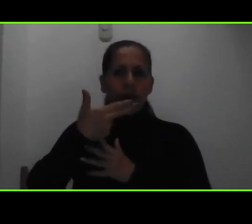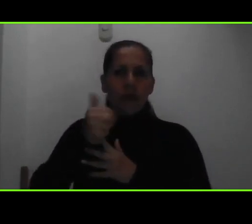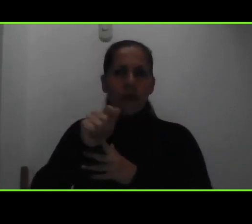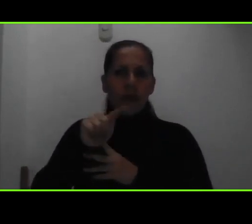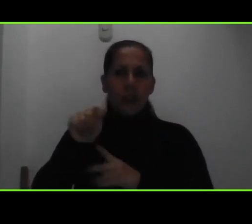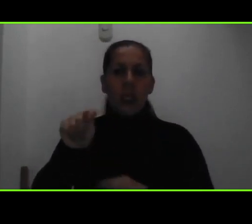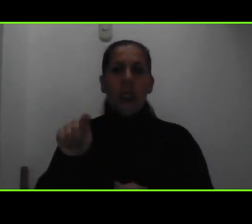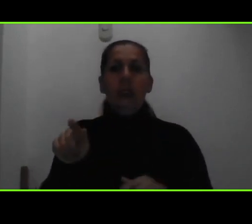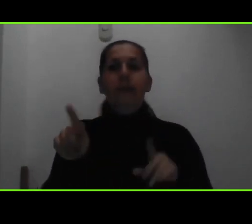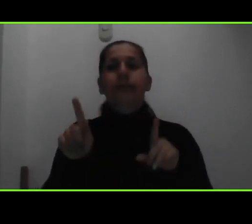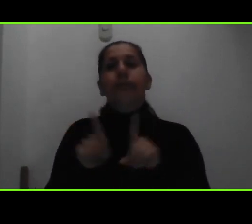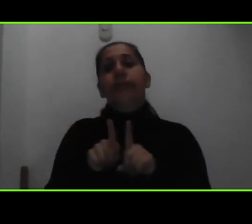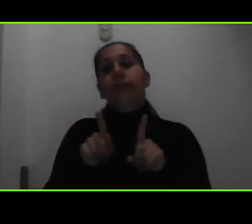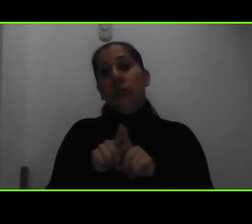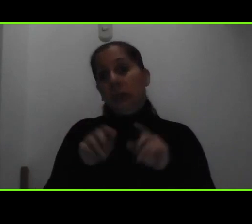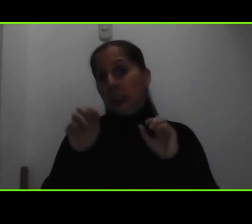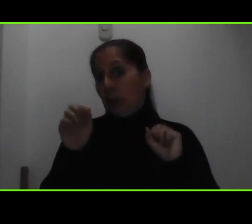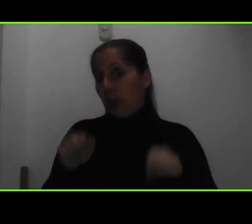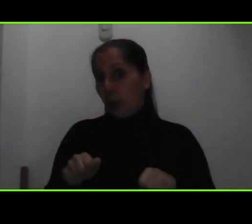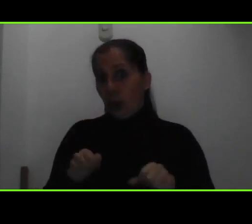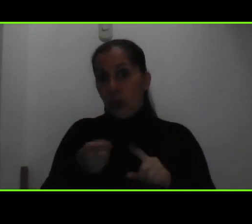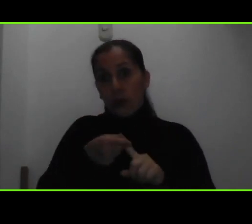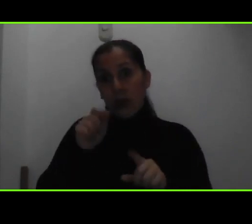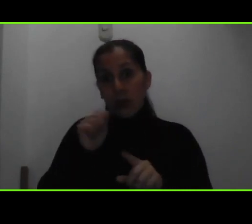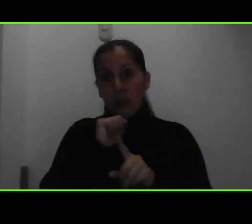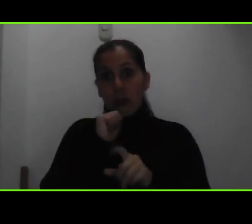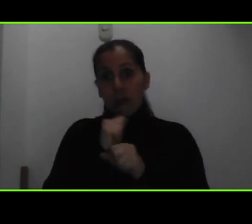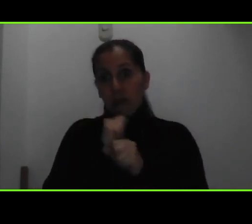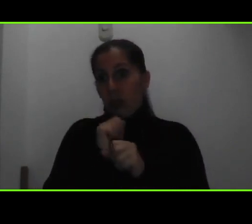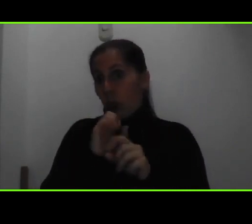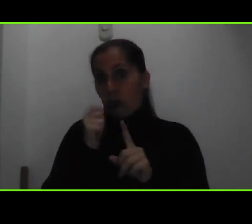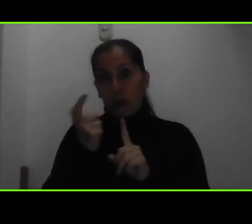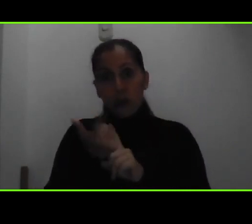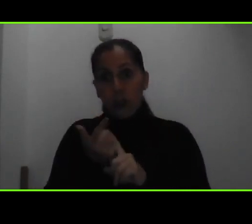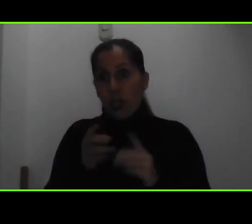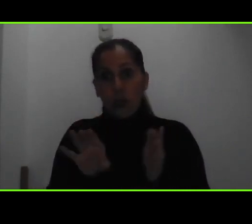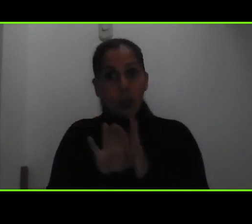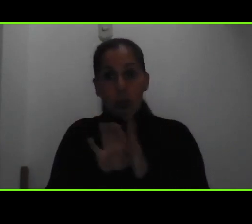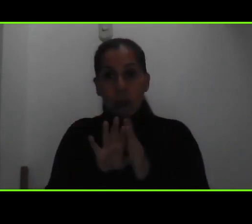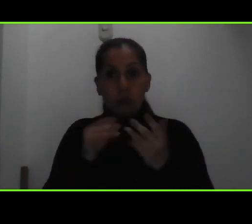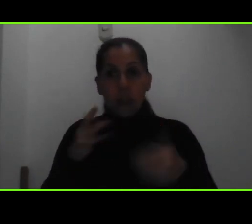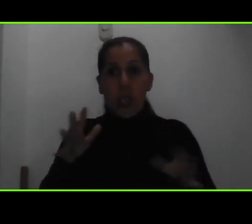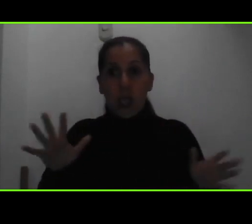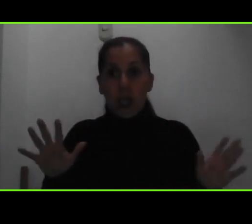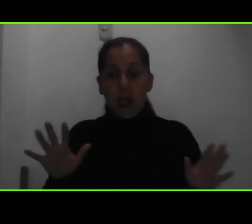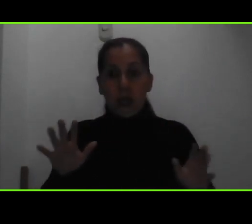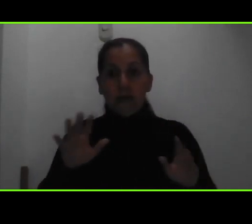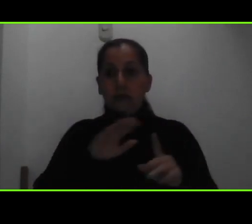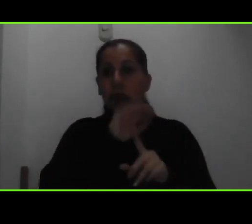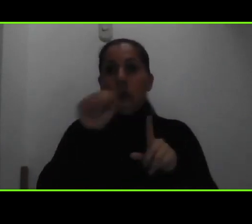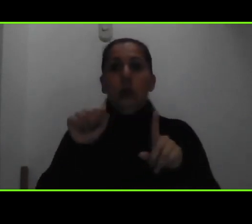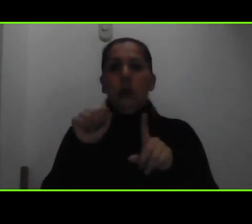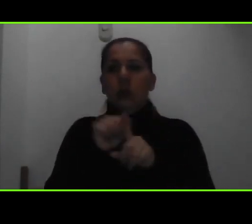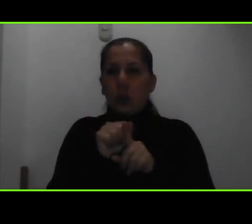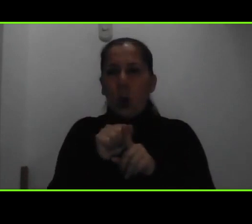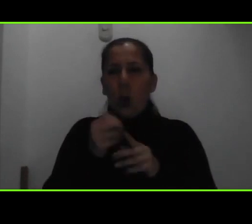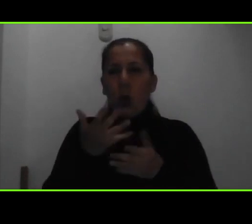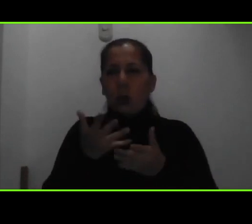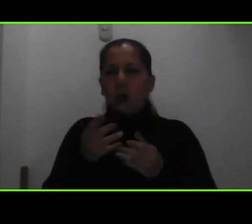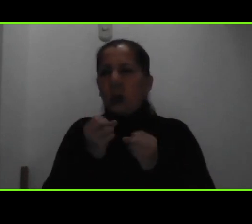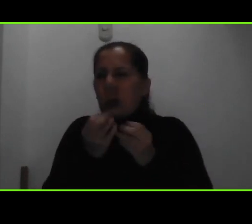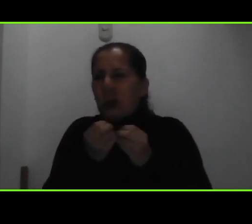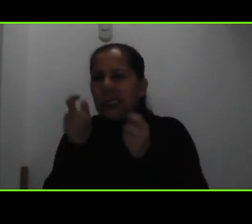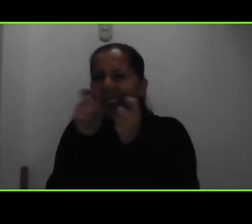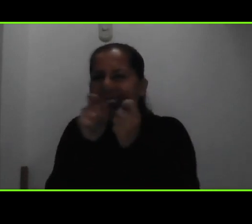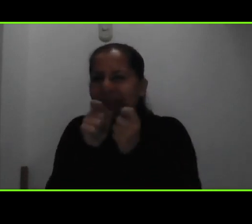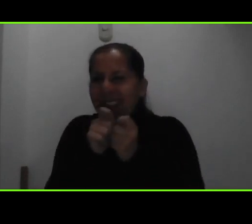podríamos atender desde trabajo social si ya la situación o la consulta es muchísimo más puntual específica